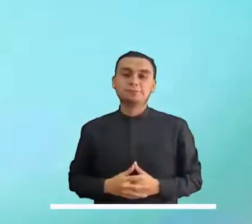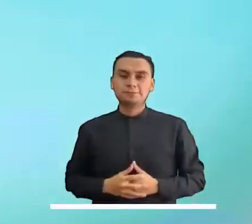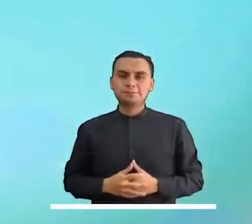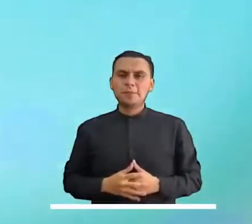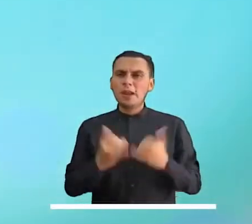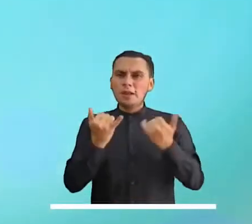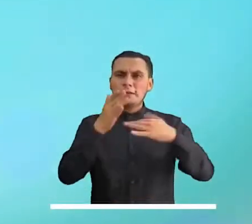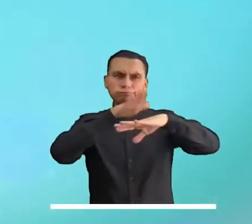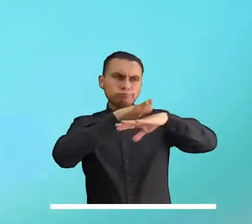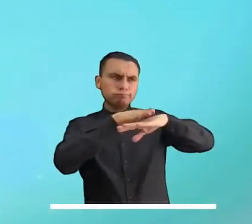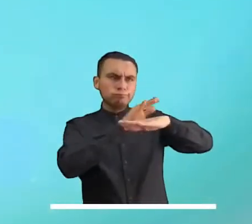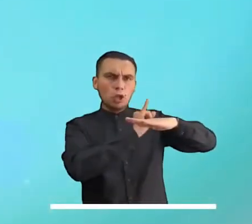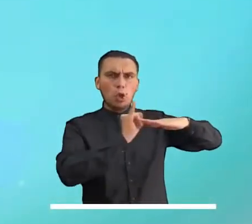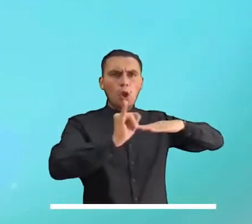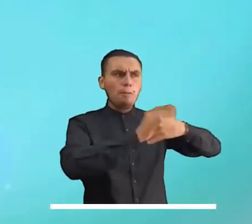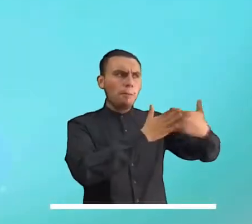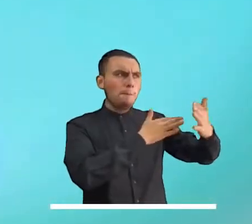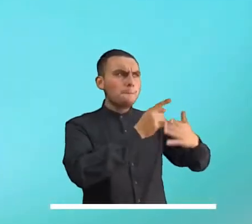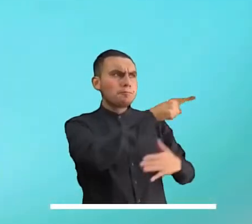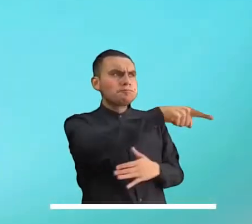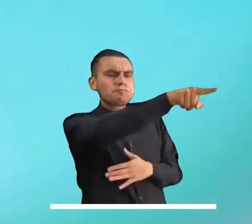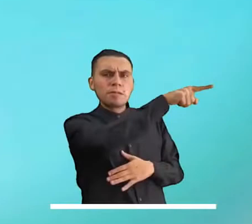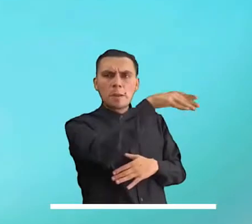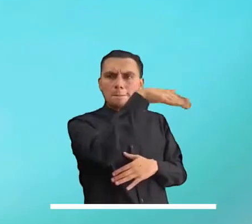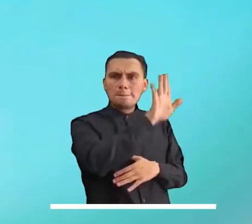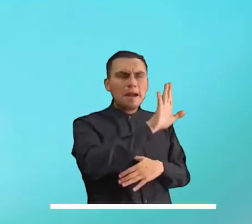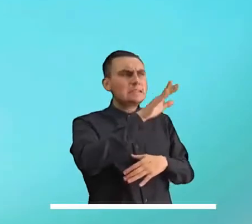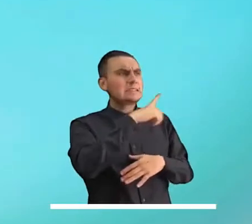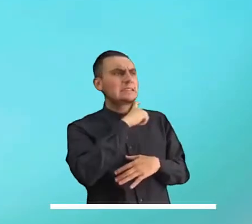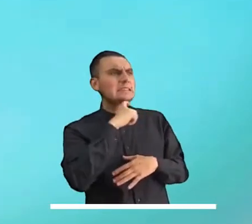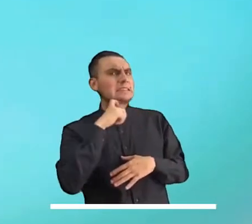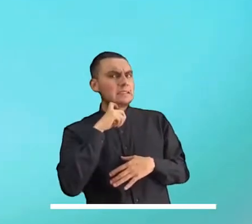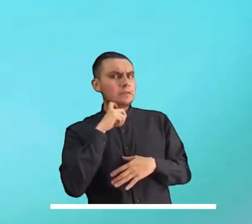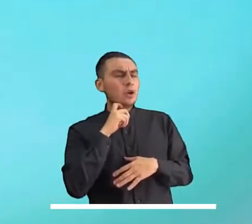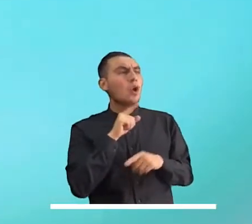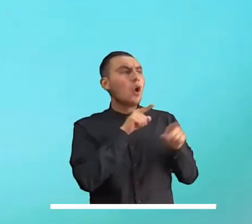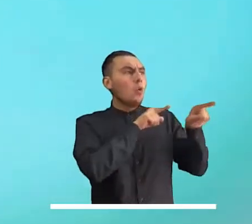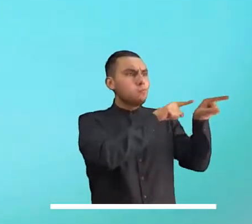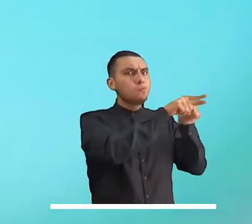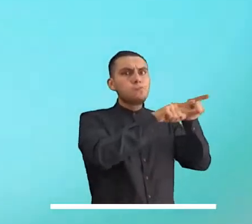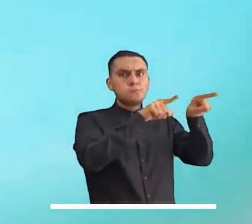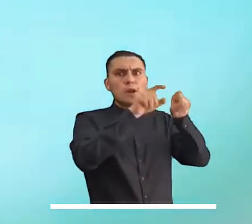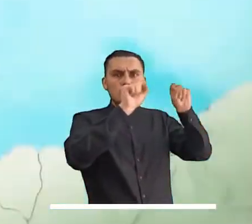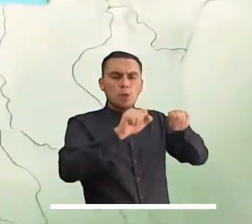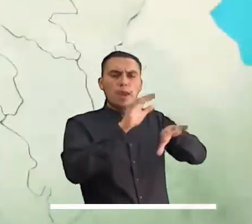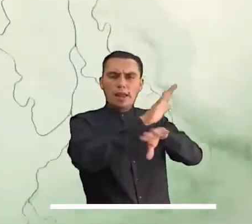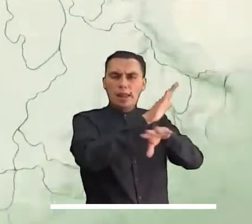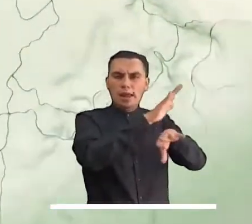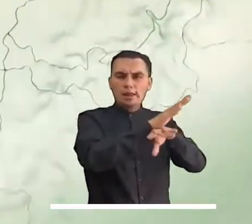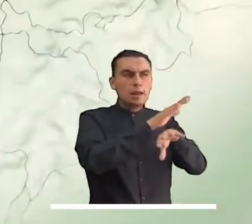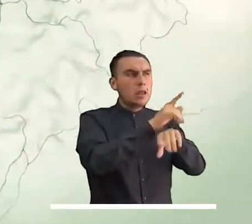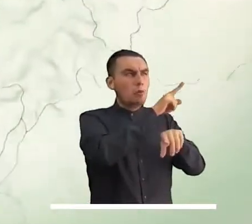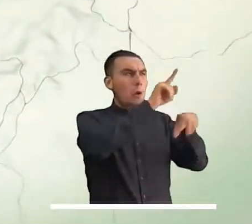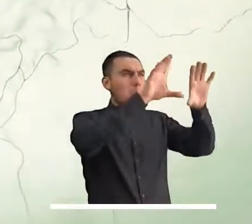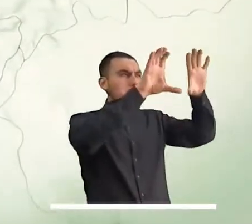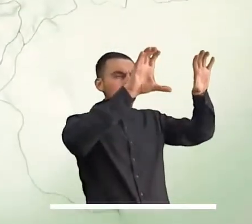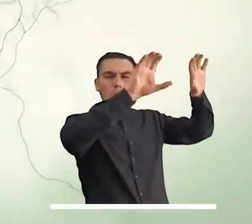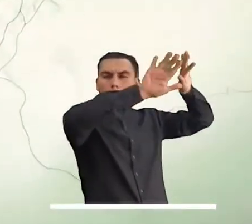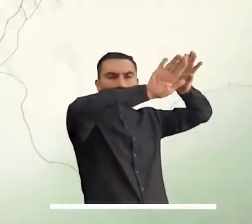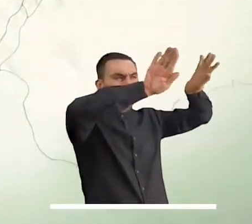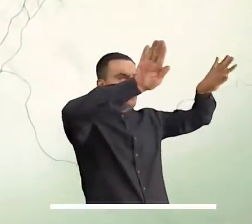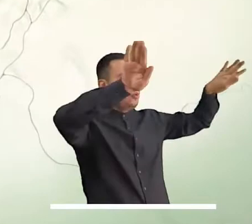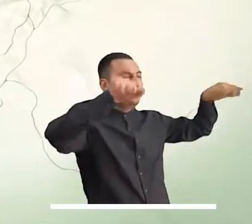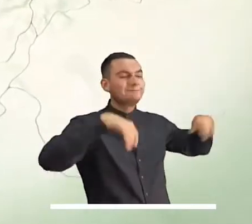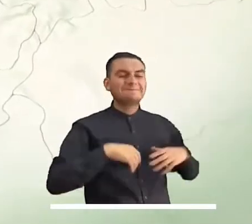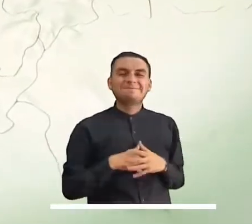Según los pronósticos, persisten las condiciones secas en el archipiélago de San Andrés y Providencia, donde además se estima una tarde con poca nubosidad.